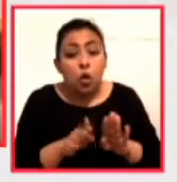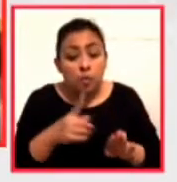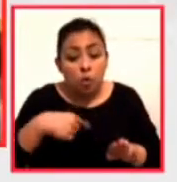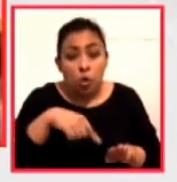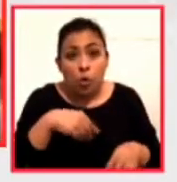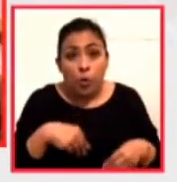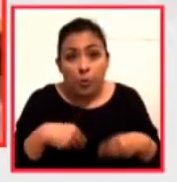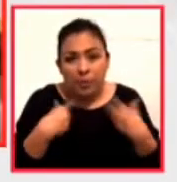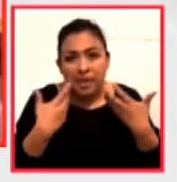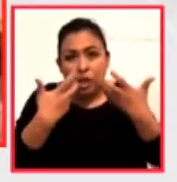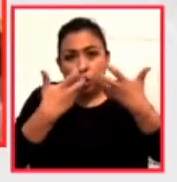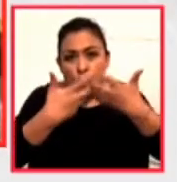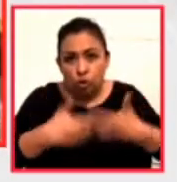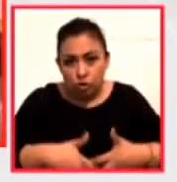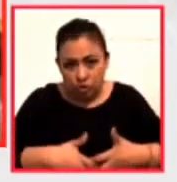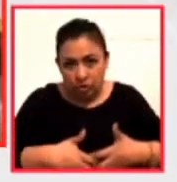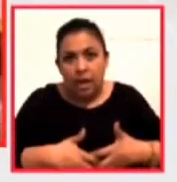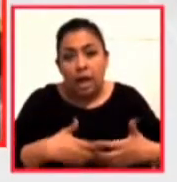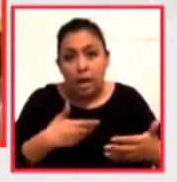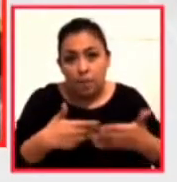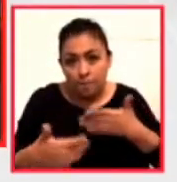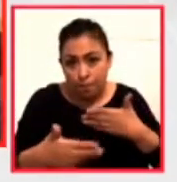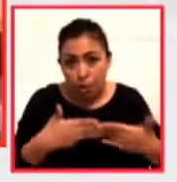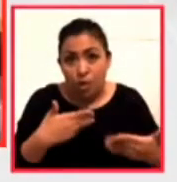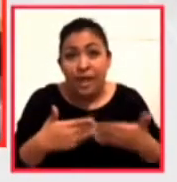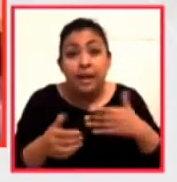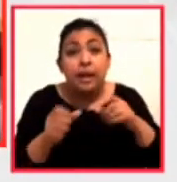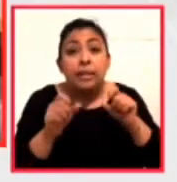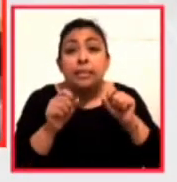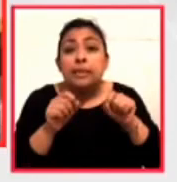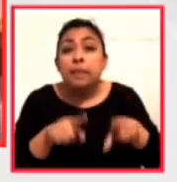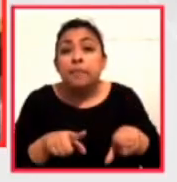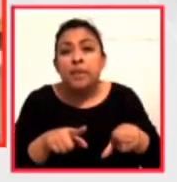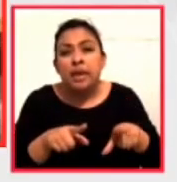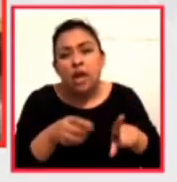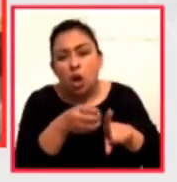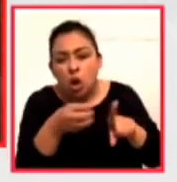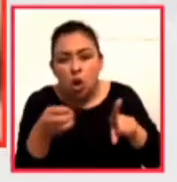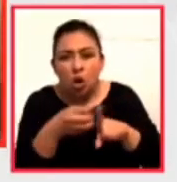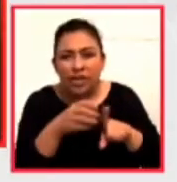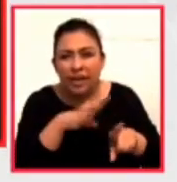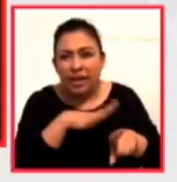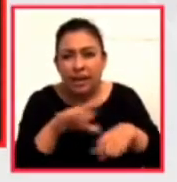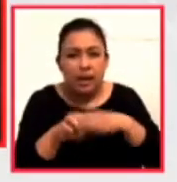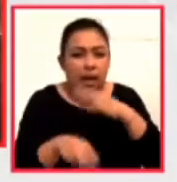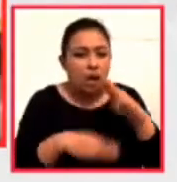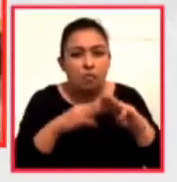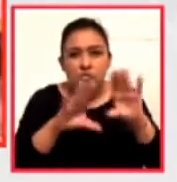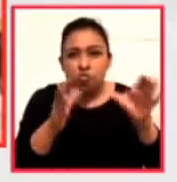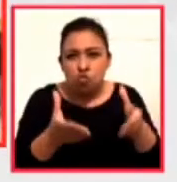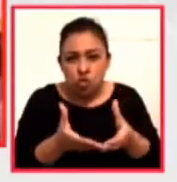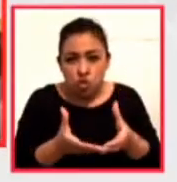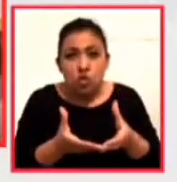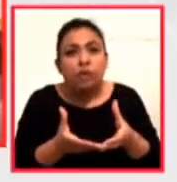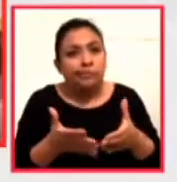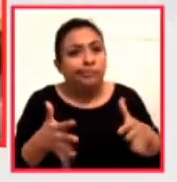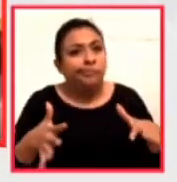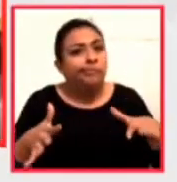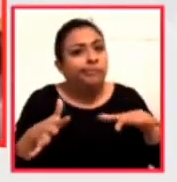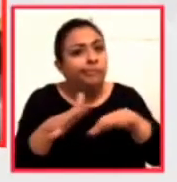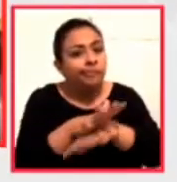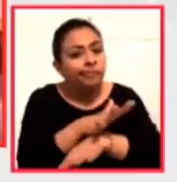industrial contemporánea y la estructura de la globalización ha modificado y